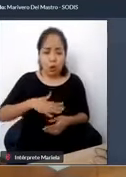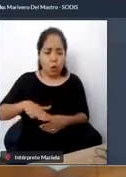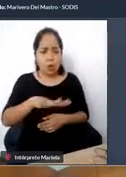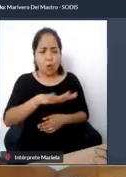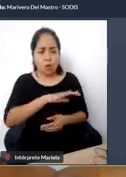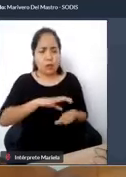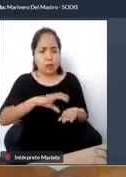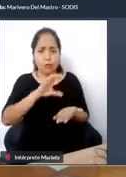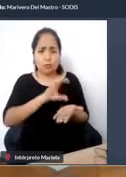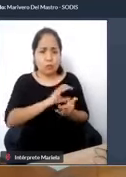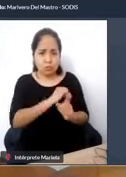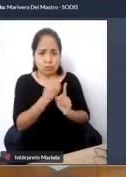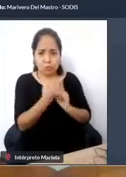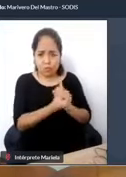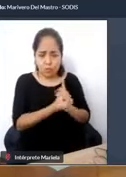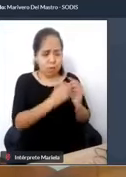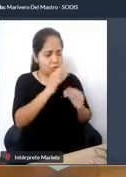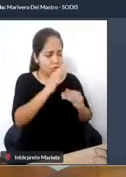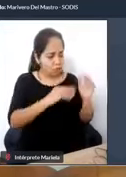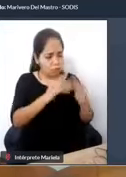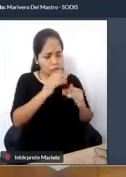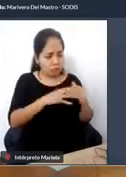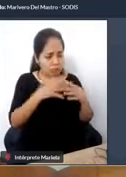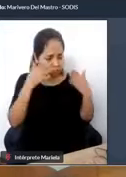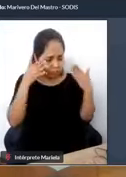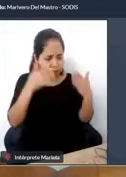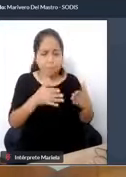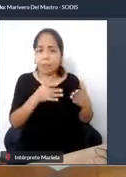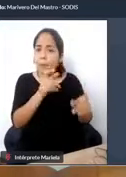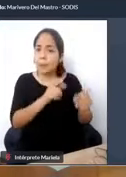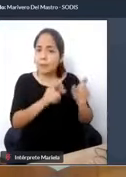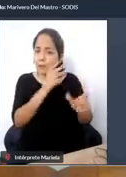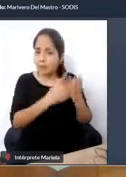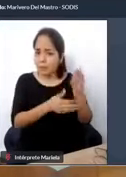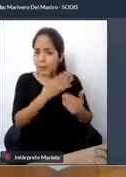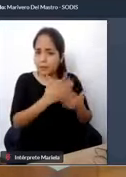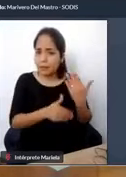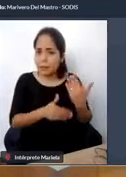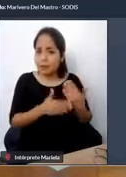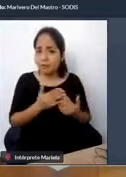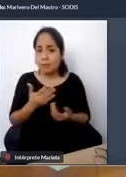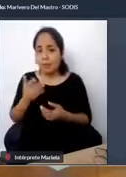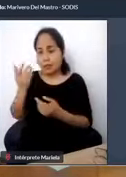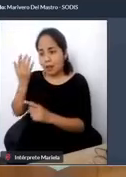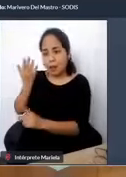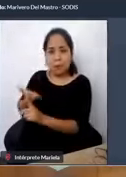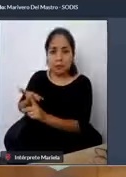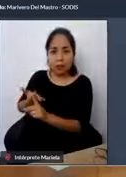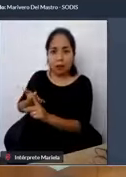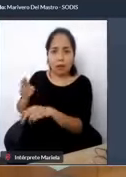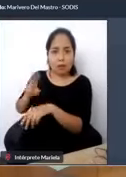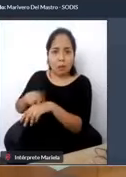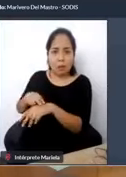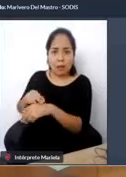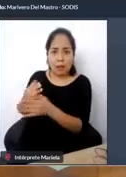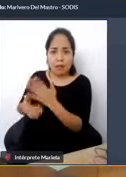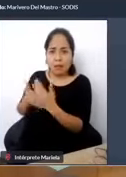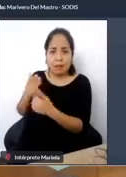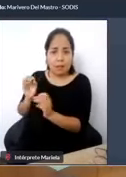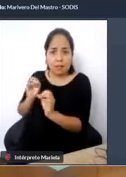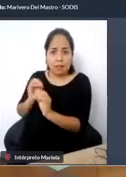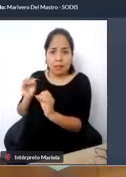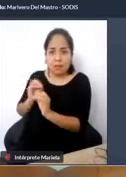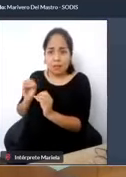toda la sociedad está diseñada únicamente para personas con discapacidad. Y no tomando en cuenta las necesidades de otras